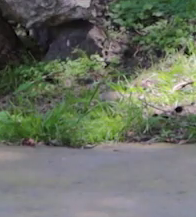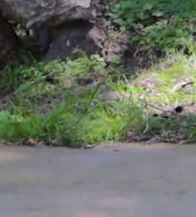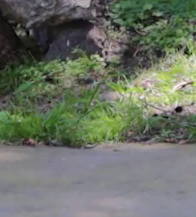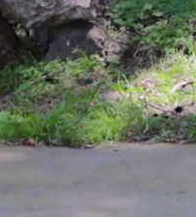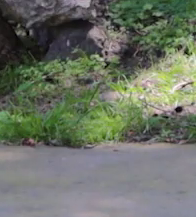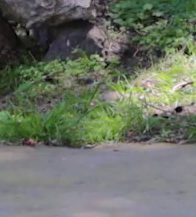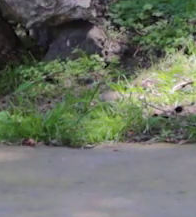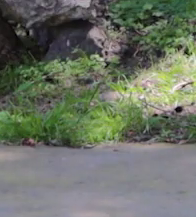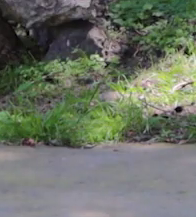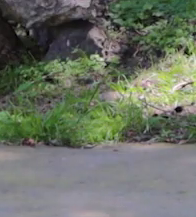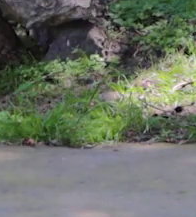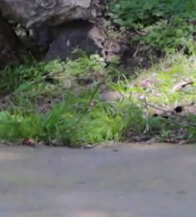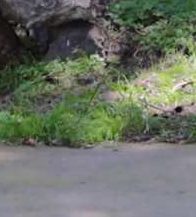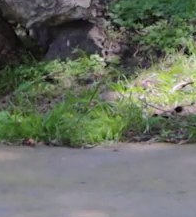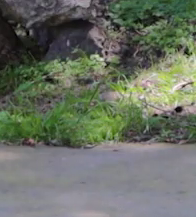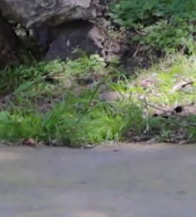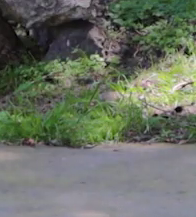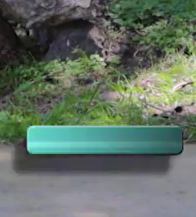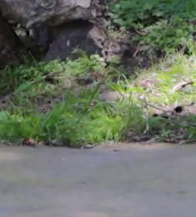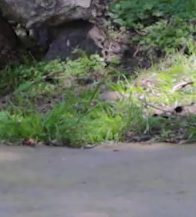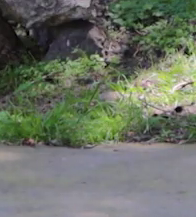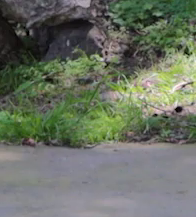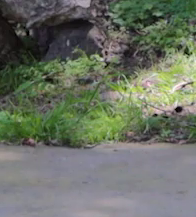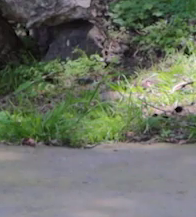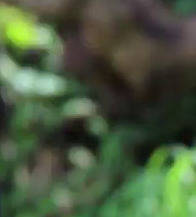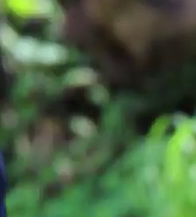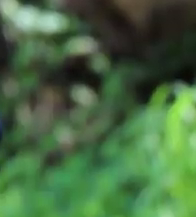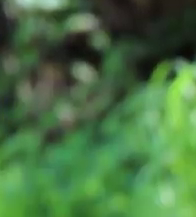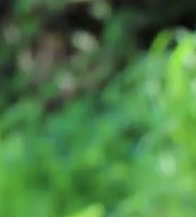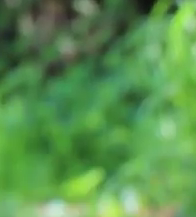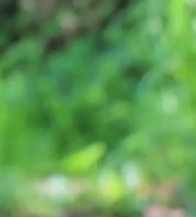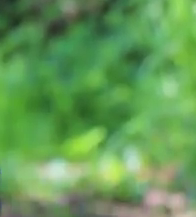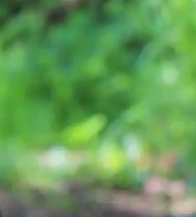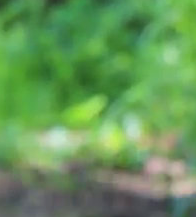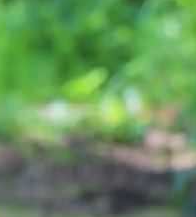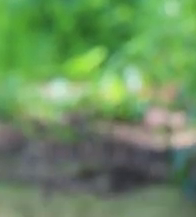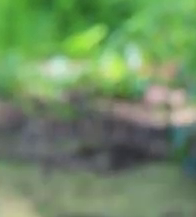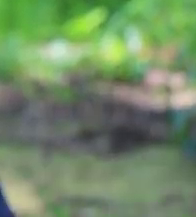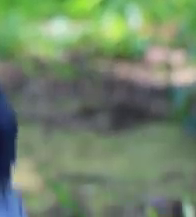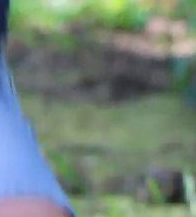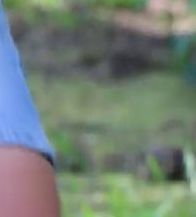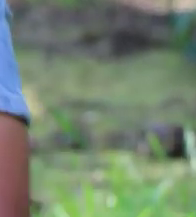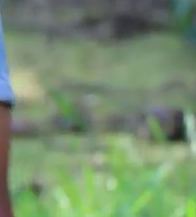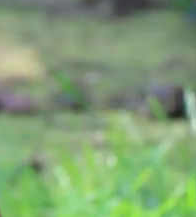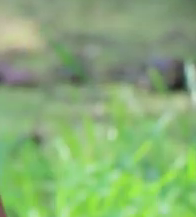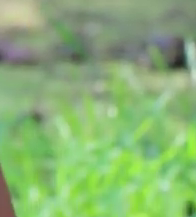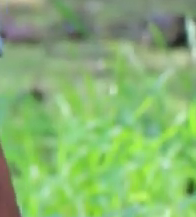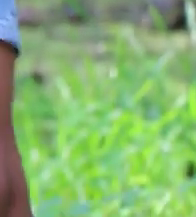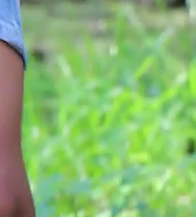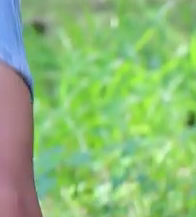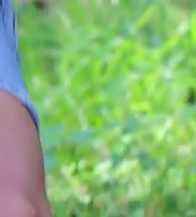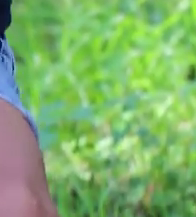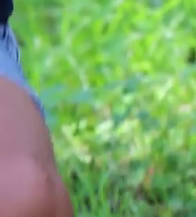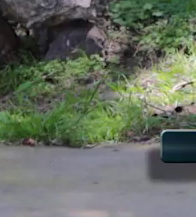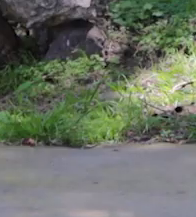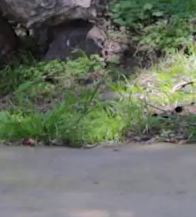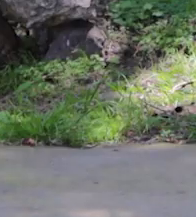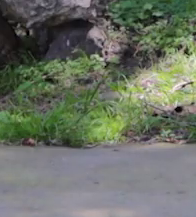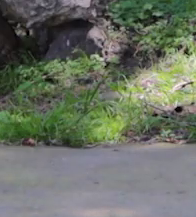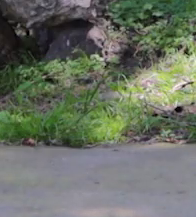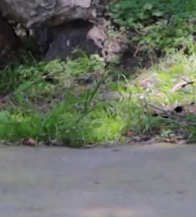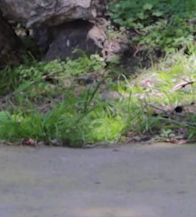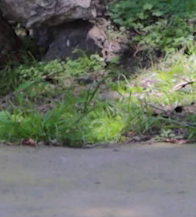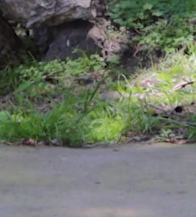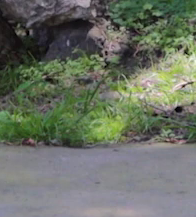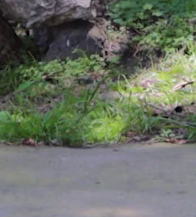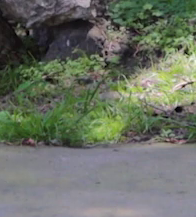flexionamos. Muy bien, exactamente ahí. Muy bien hecho, Jair. Ahí, bien. Una más. Bien. Otra